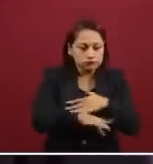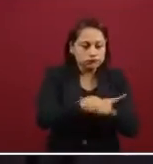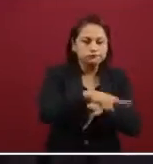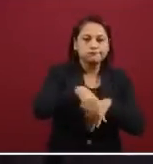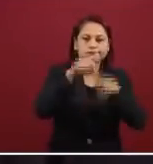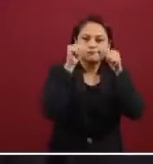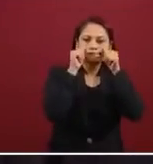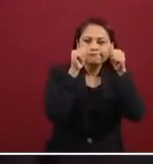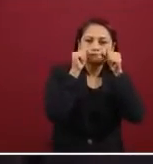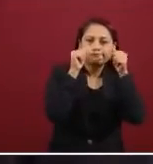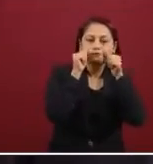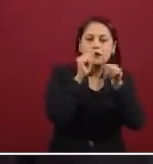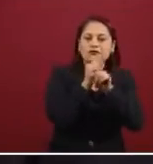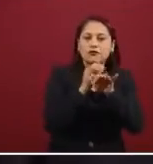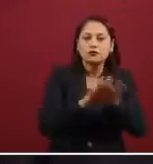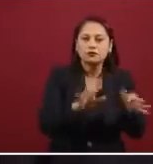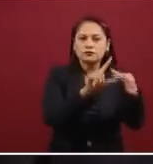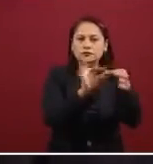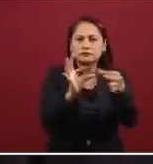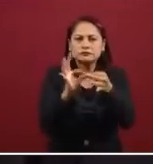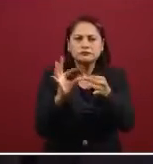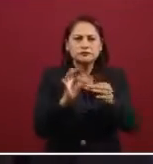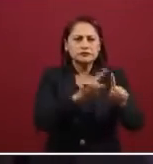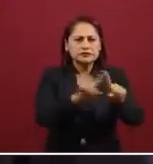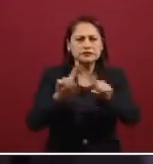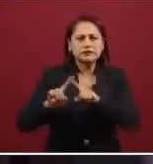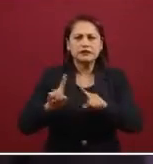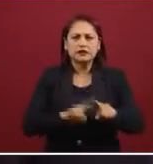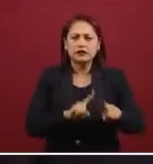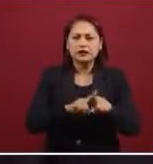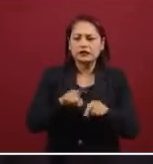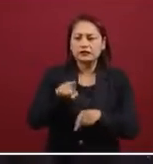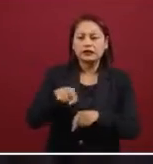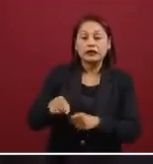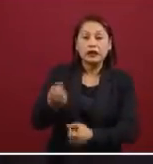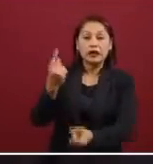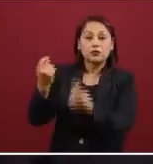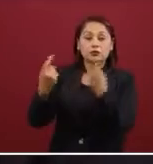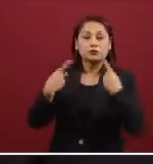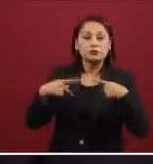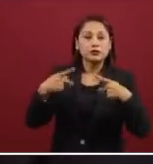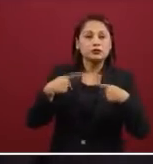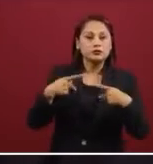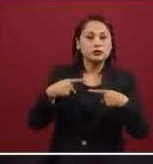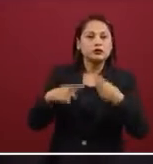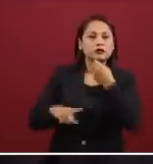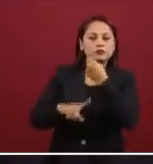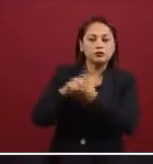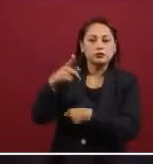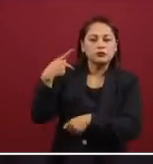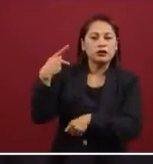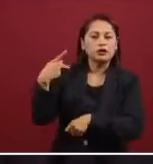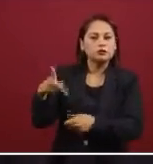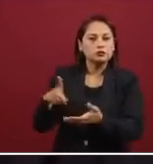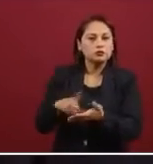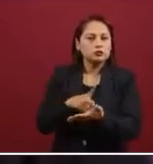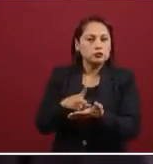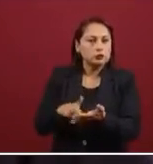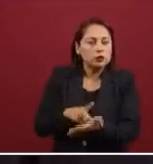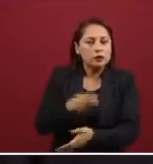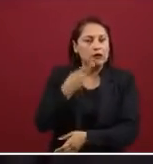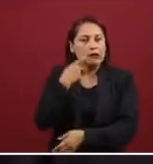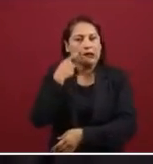para poder canalizar y a las personas que tienen problemas de adicciones con sustancias psicoactivas,